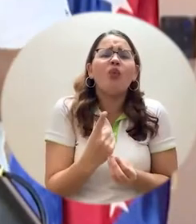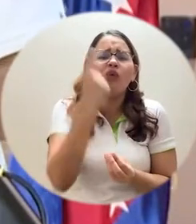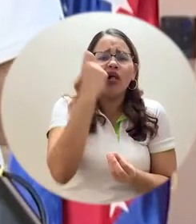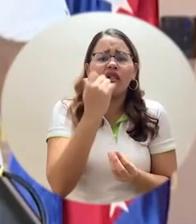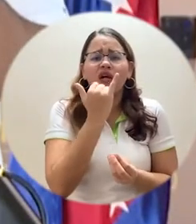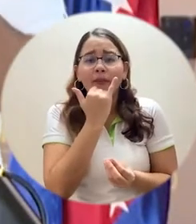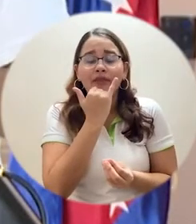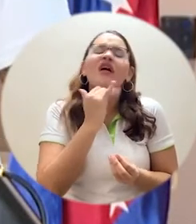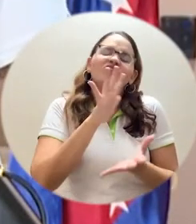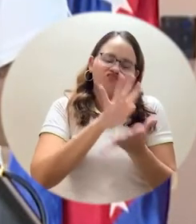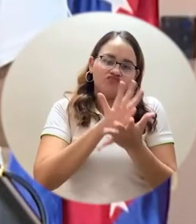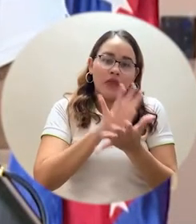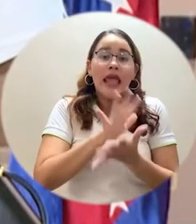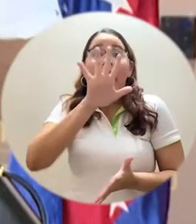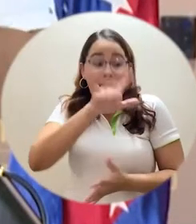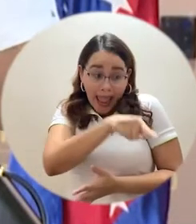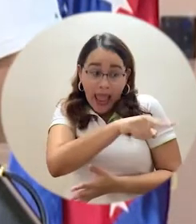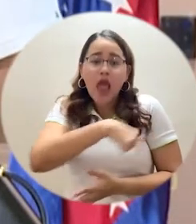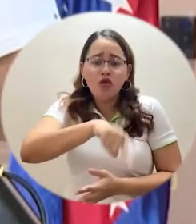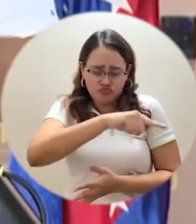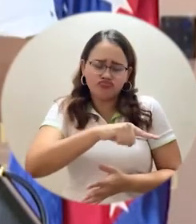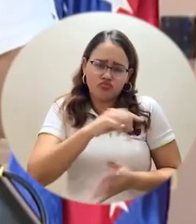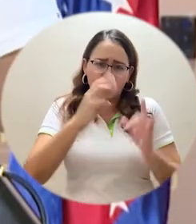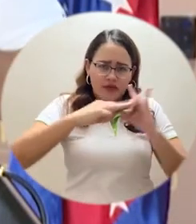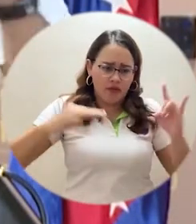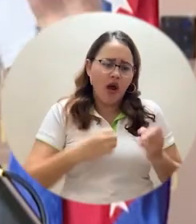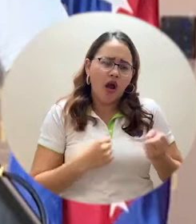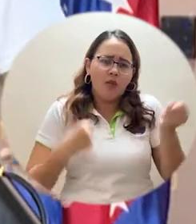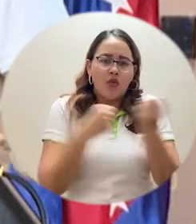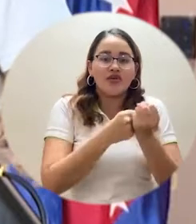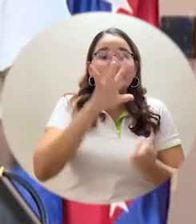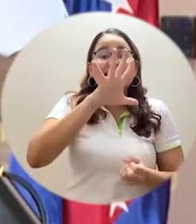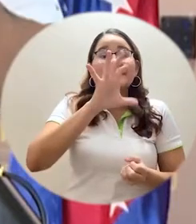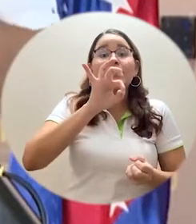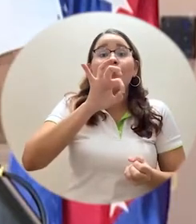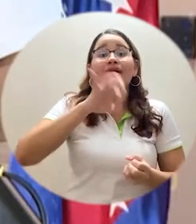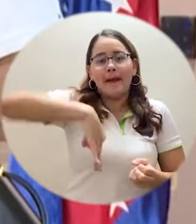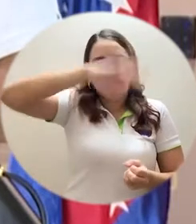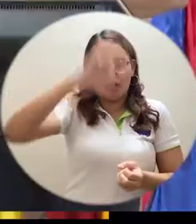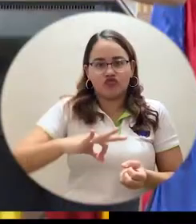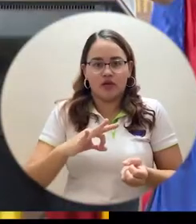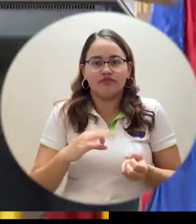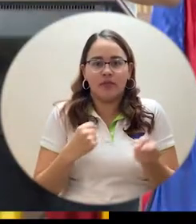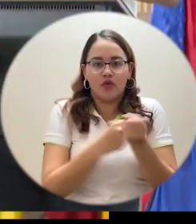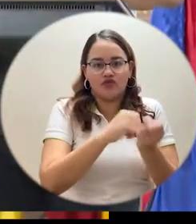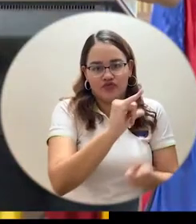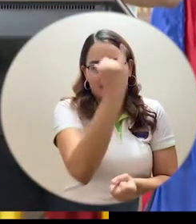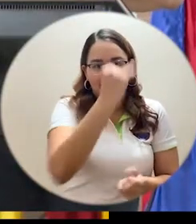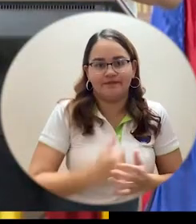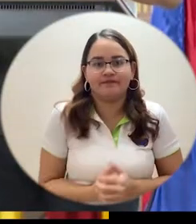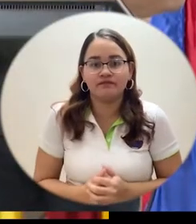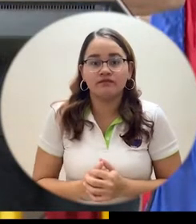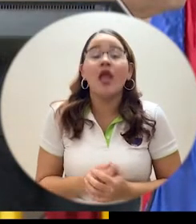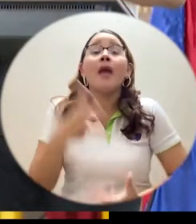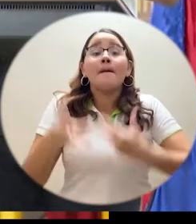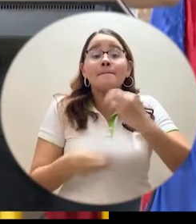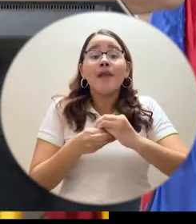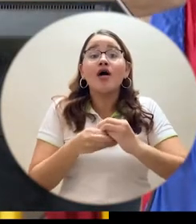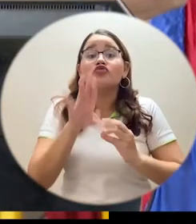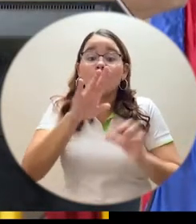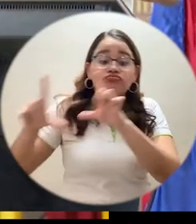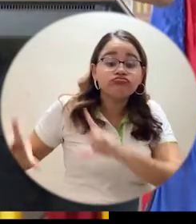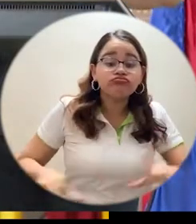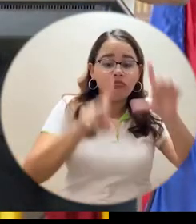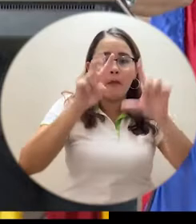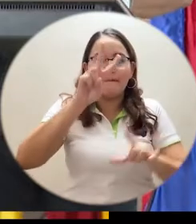con el esfuerzo de la Universidad del Magdalena, garantizado un 50%. Pero además, el 100% de los estudiantes de posgrado tienen